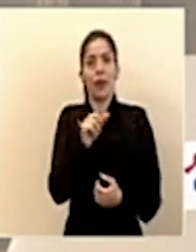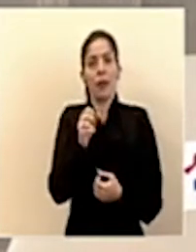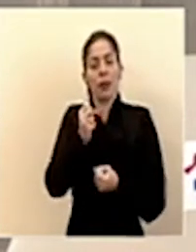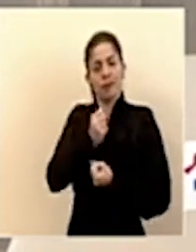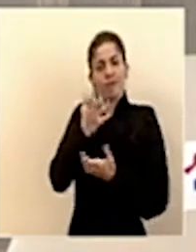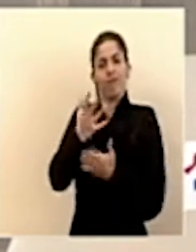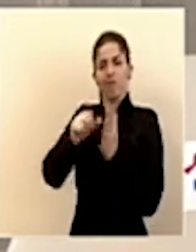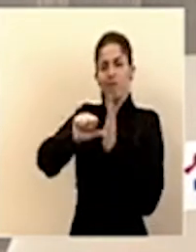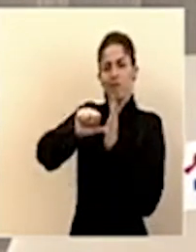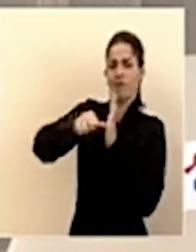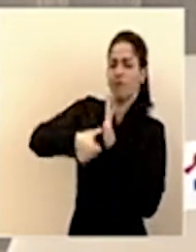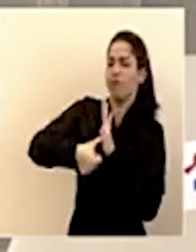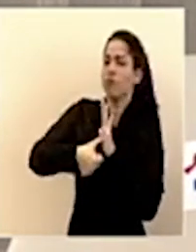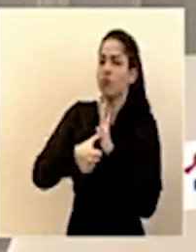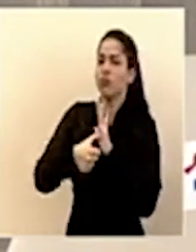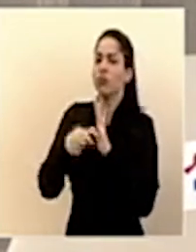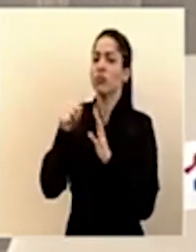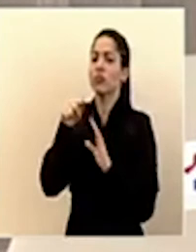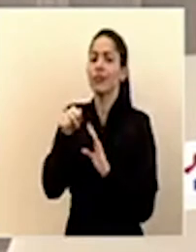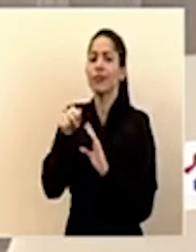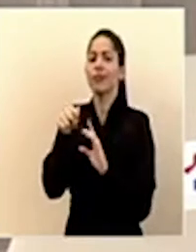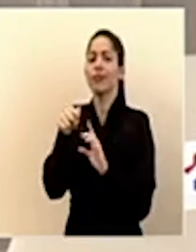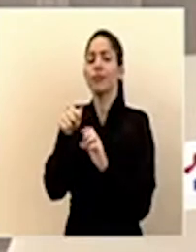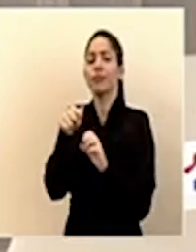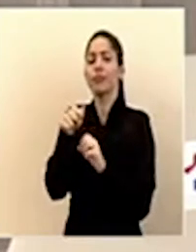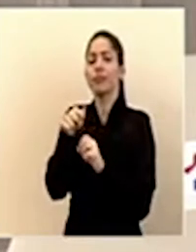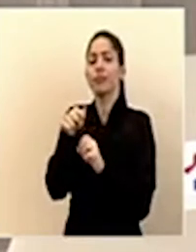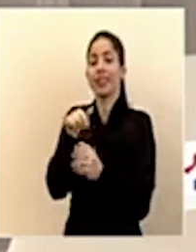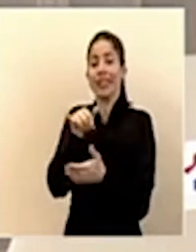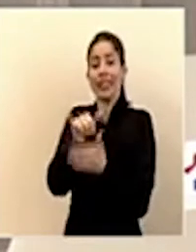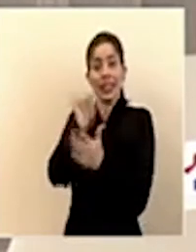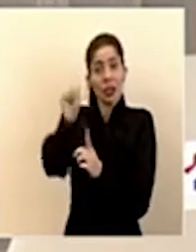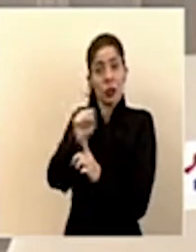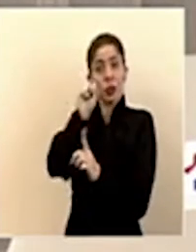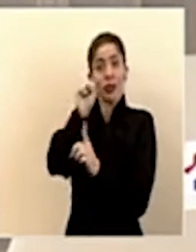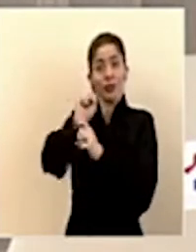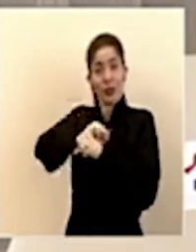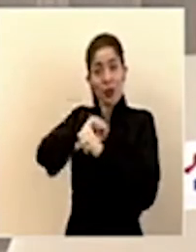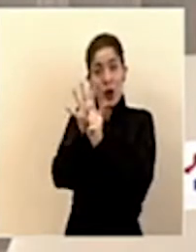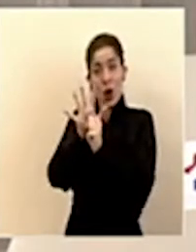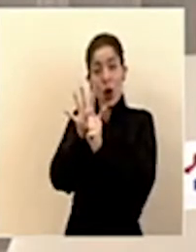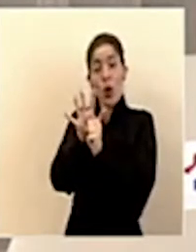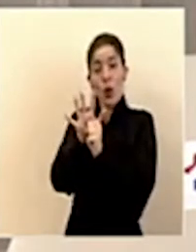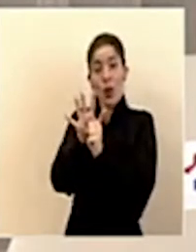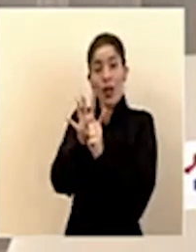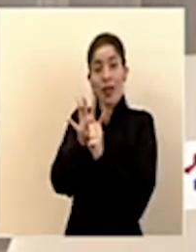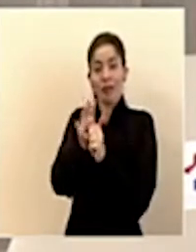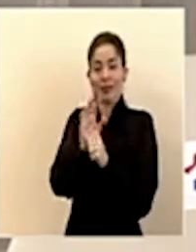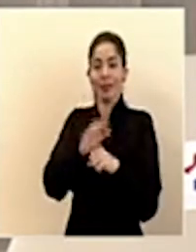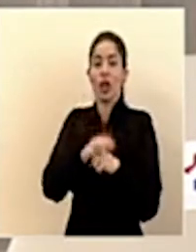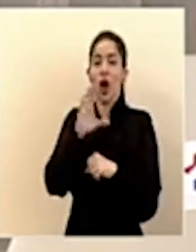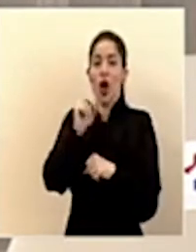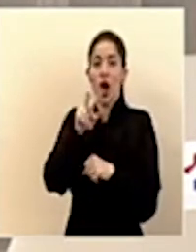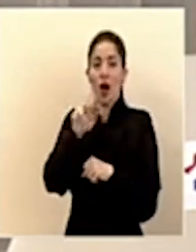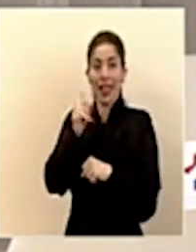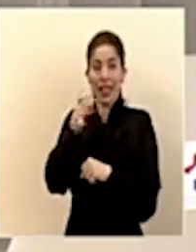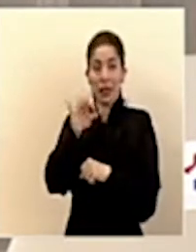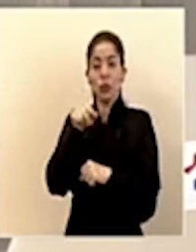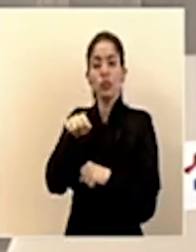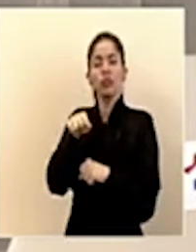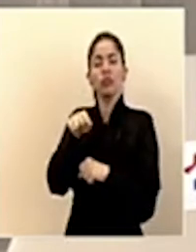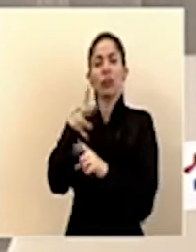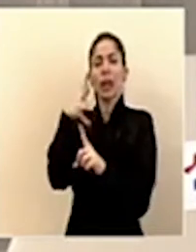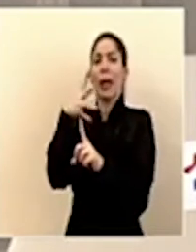subrayar el impacto que esta situación del COVID-19, del coronavirus, tiene también